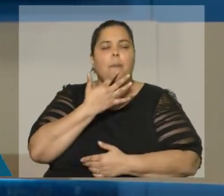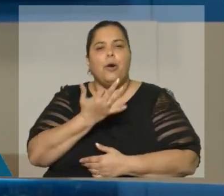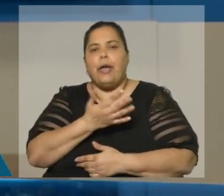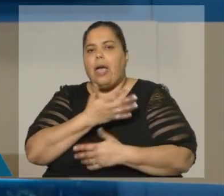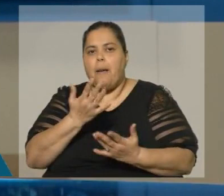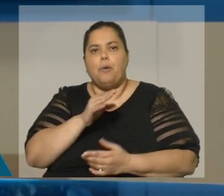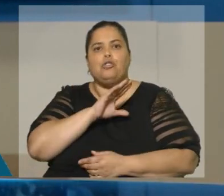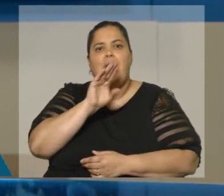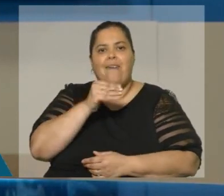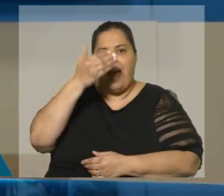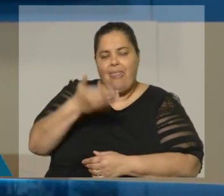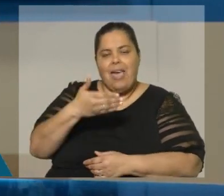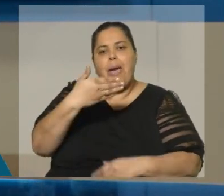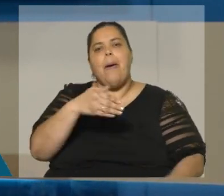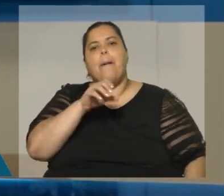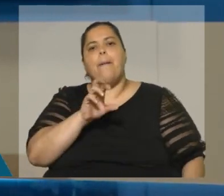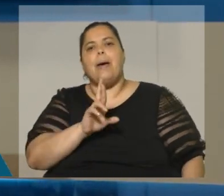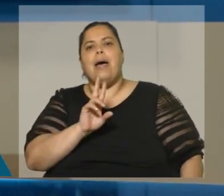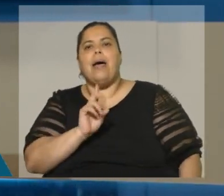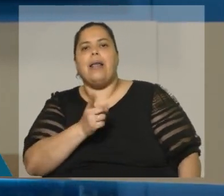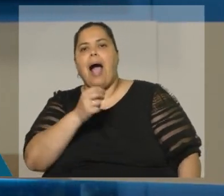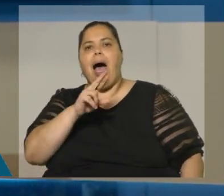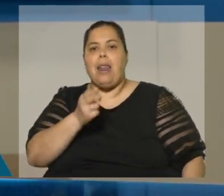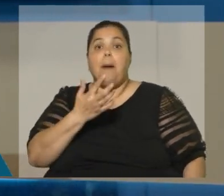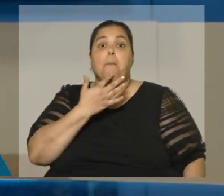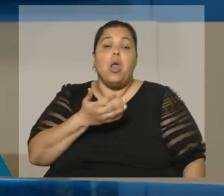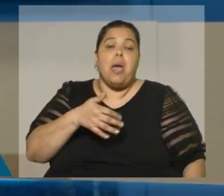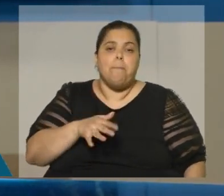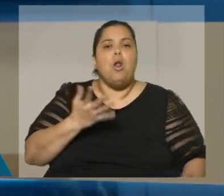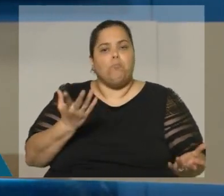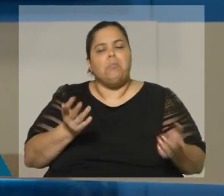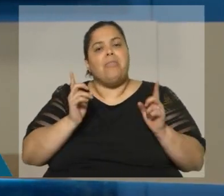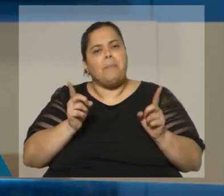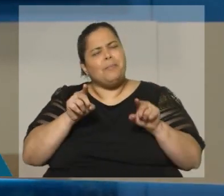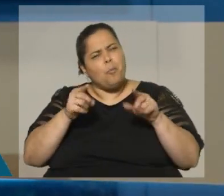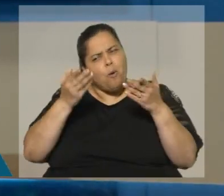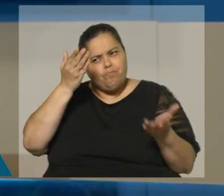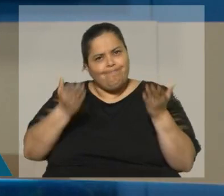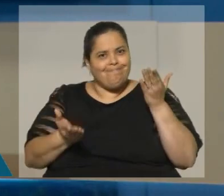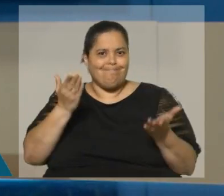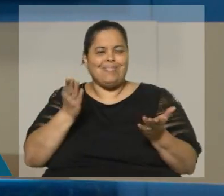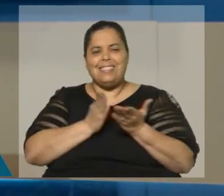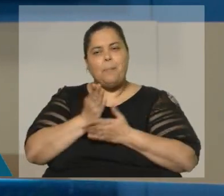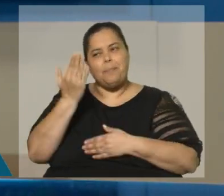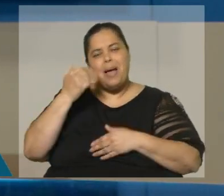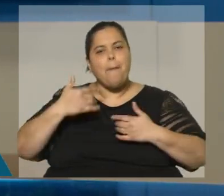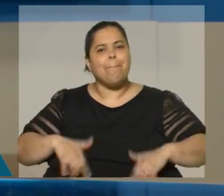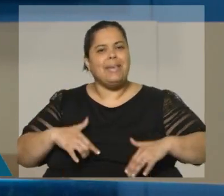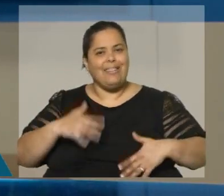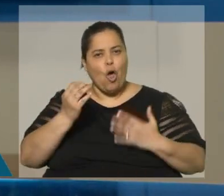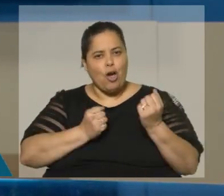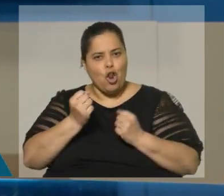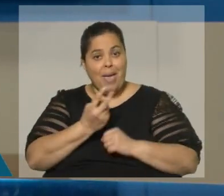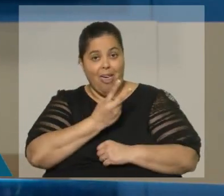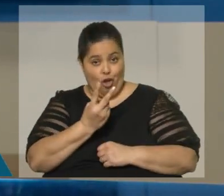Mario Vergara. Ha sido el fiel de la balanza. Como decía yo, fue ministro de Economía en dos de tres gobiernos,